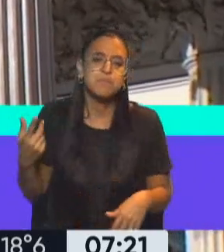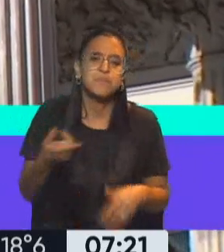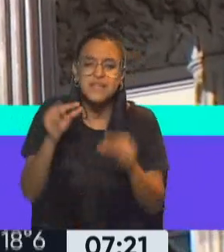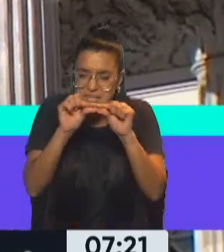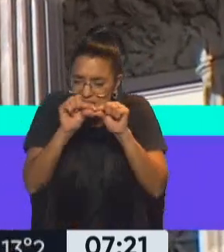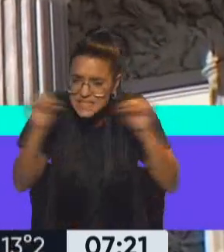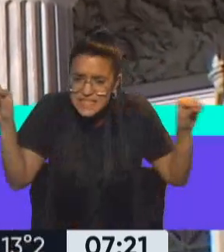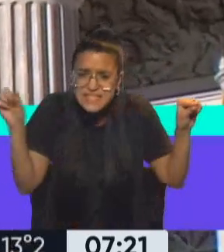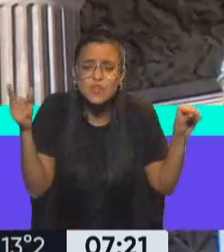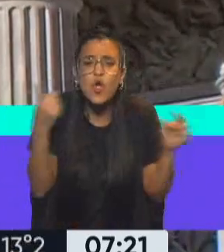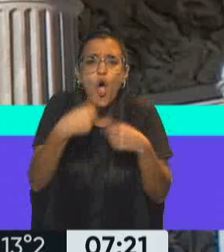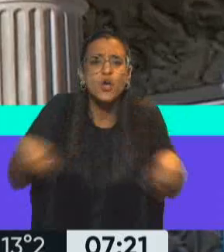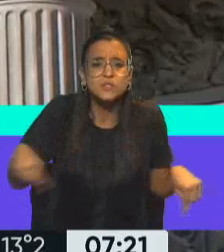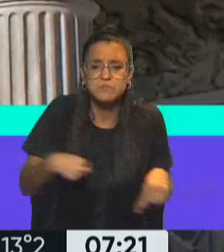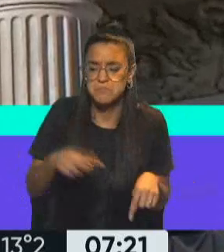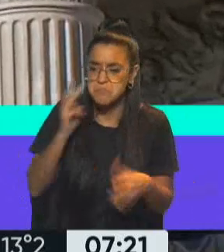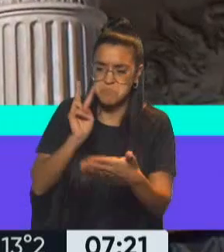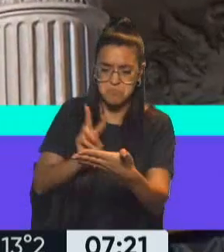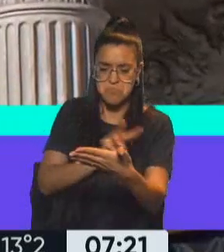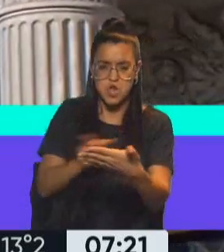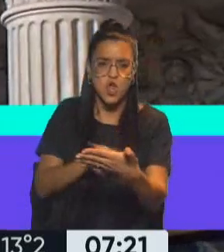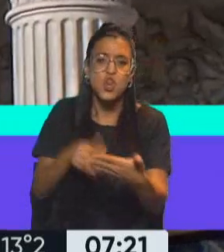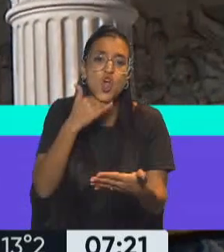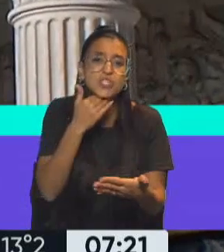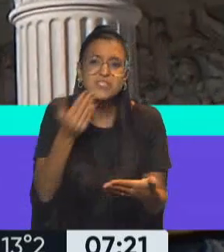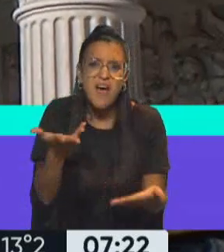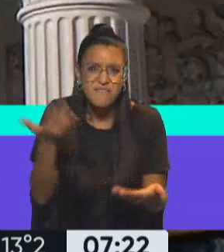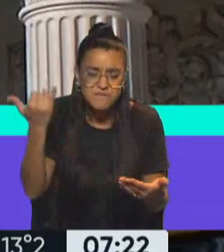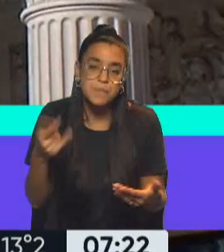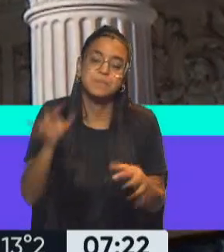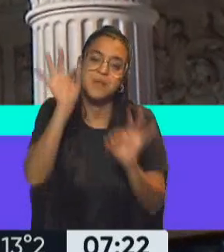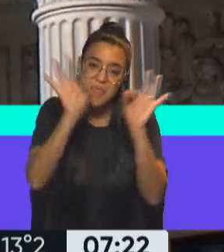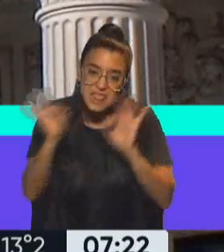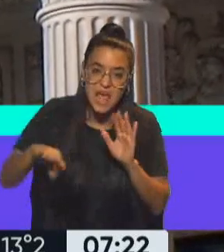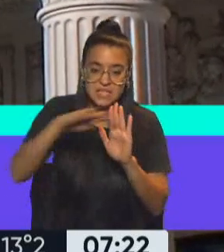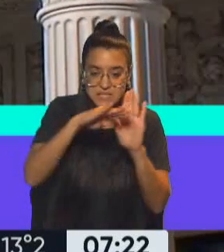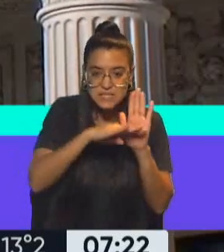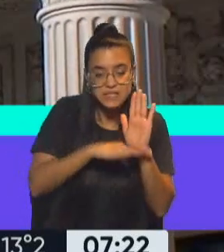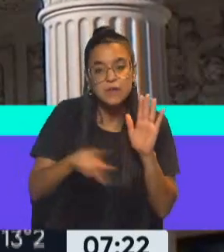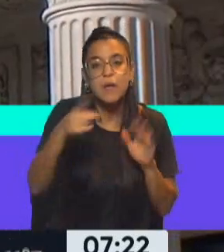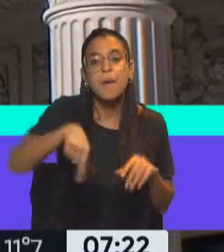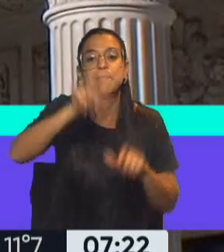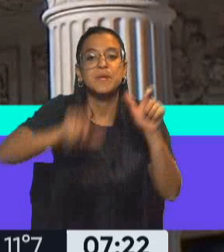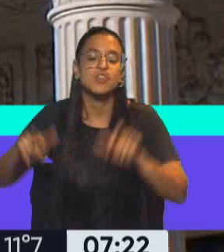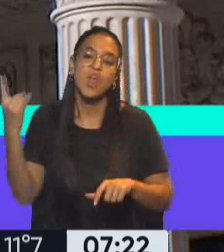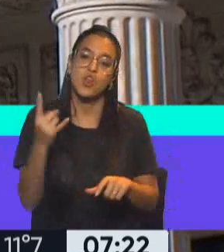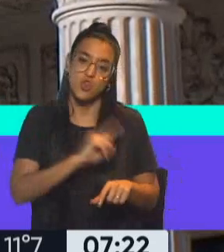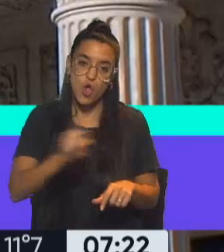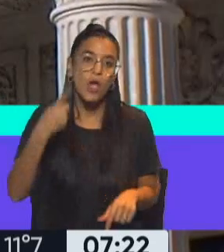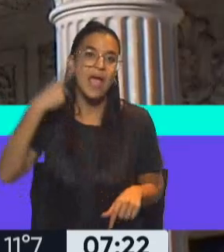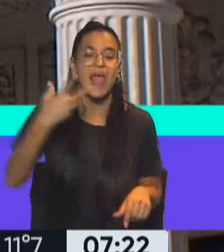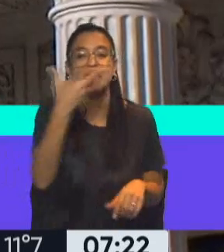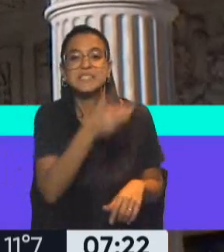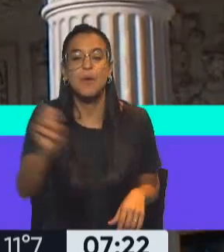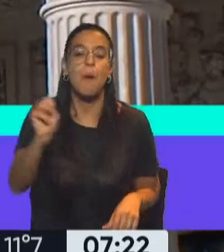letra tan chica. Cosas que uno está leyendo la etiqueta y ni siquiera saben que existen. Están detalladas en el producto y que la gente no sea engañada, que no se crea que está